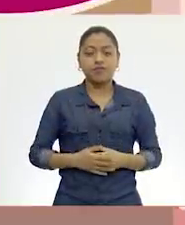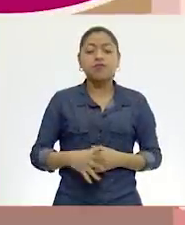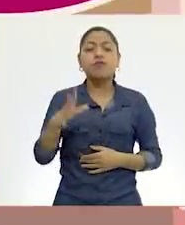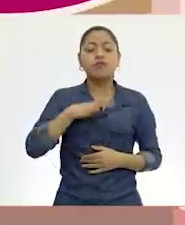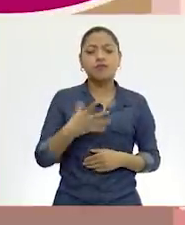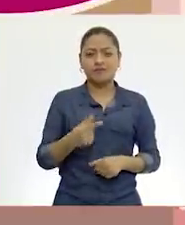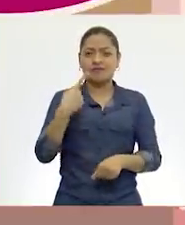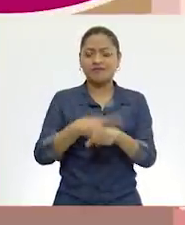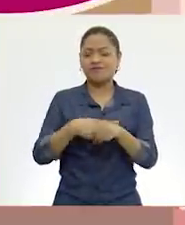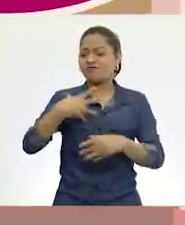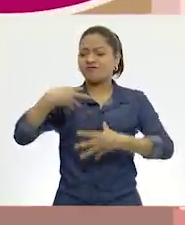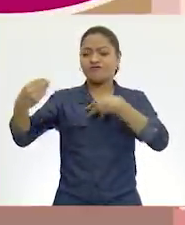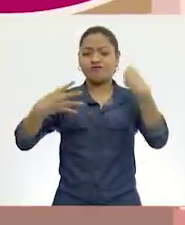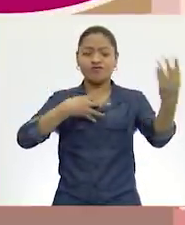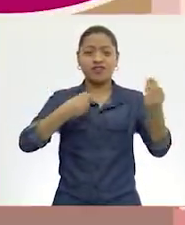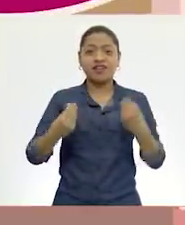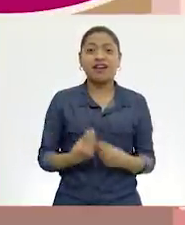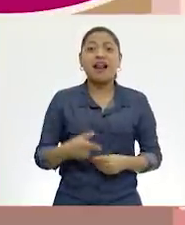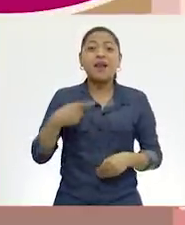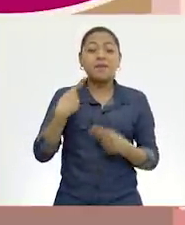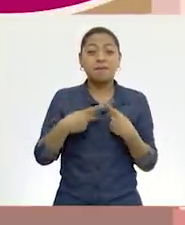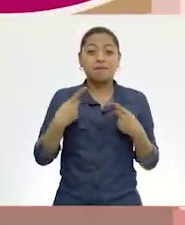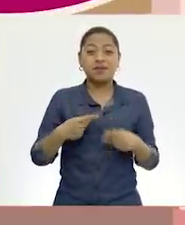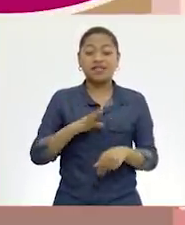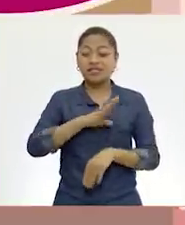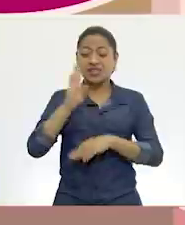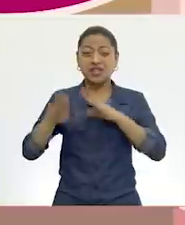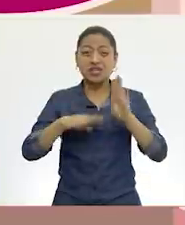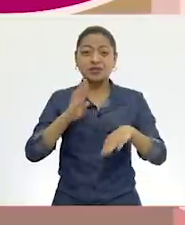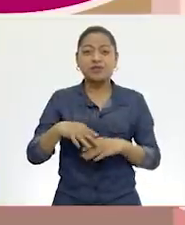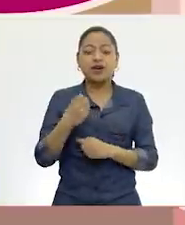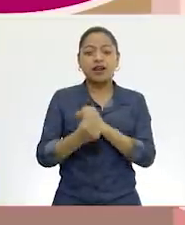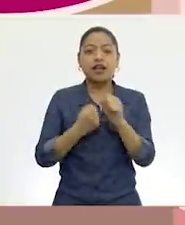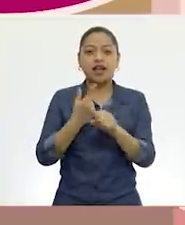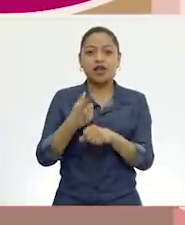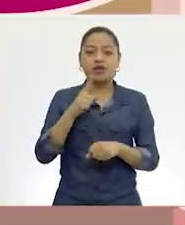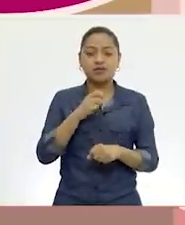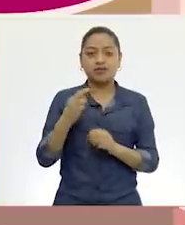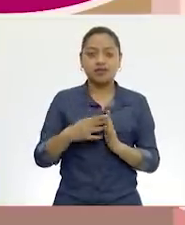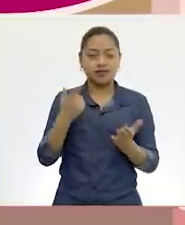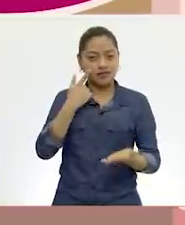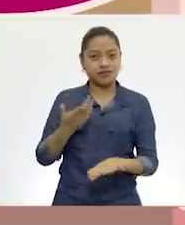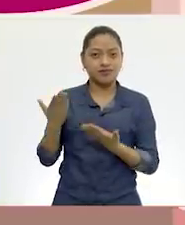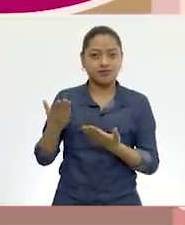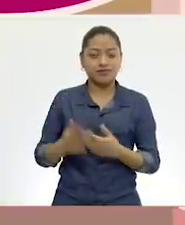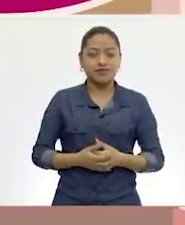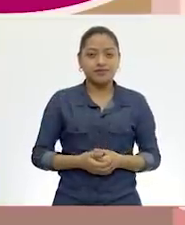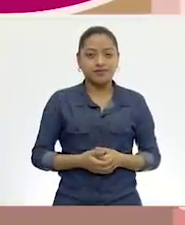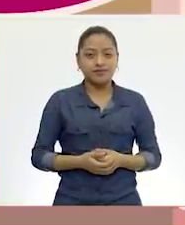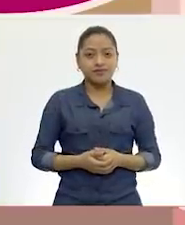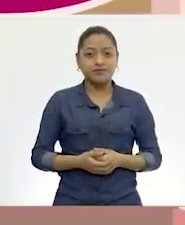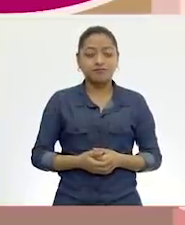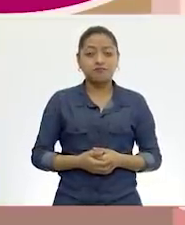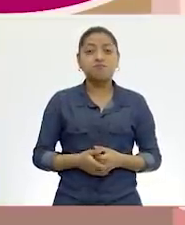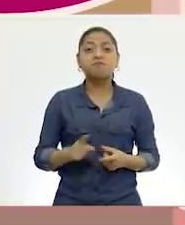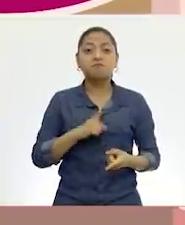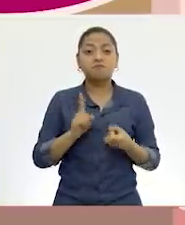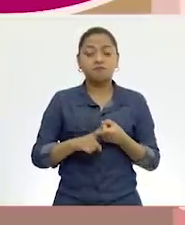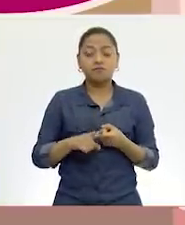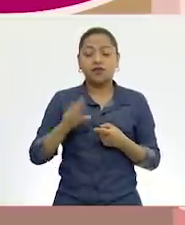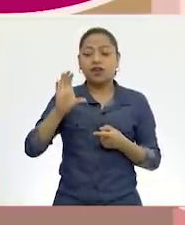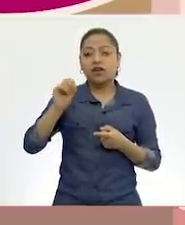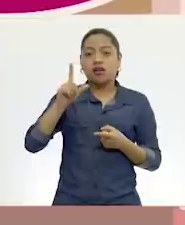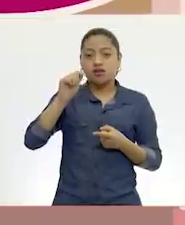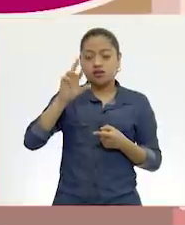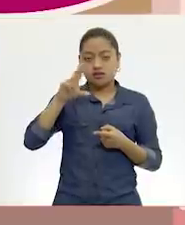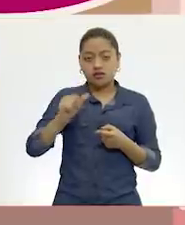mató a un tercio de la población entre 1345 y 1347? A. Cólera.